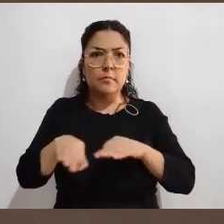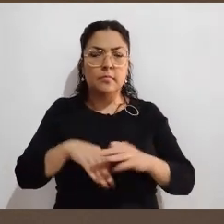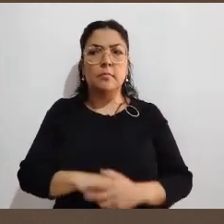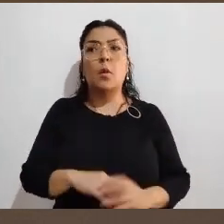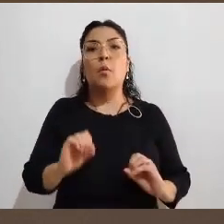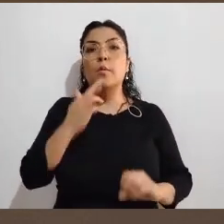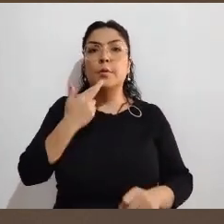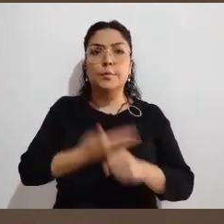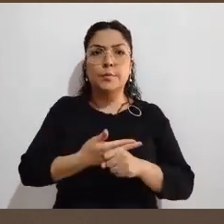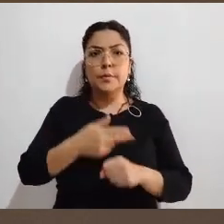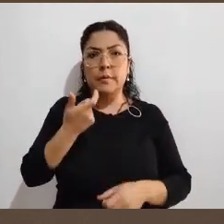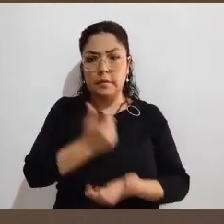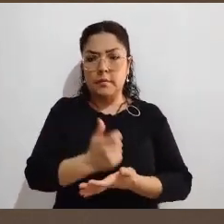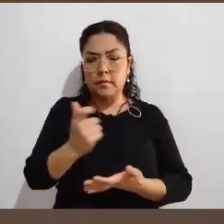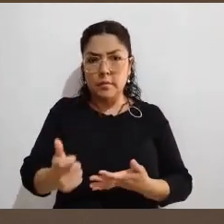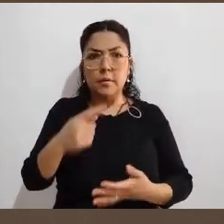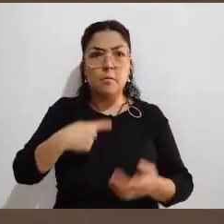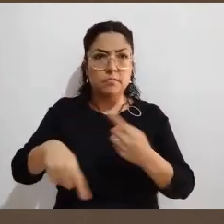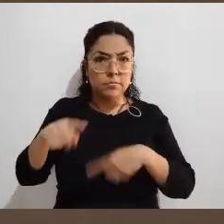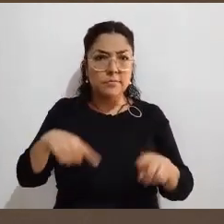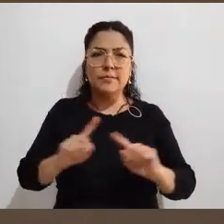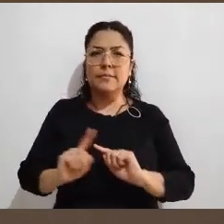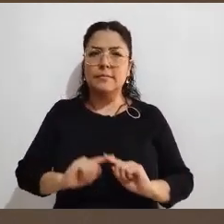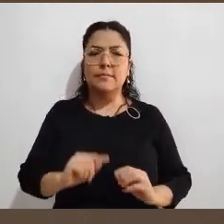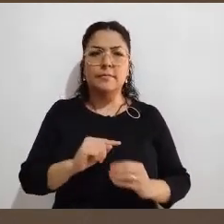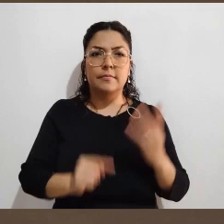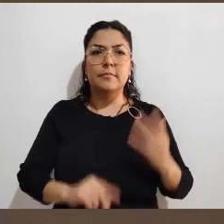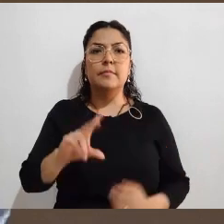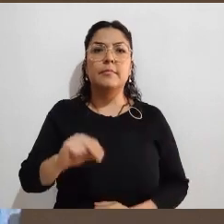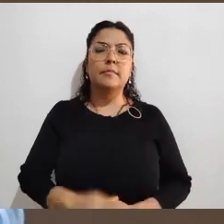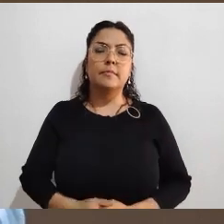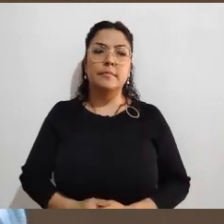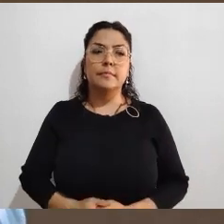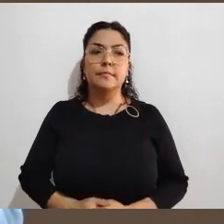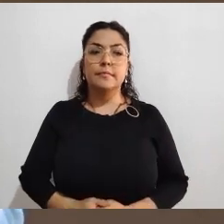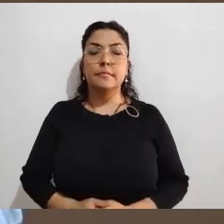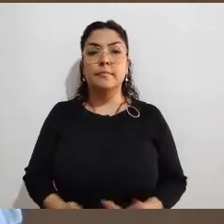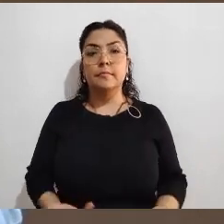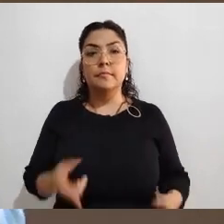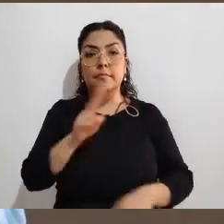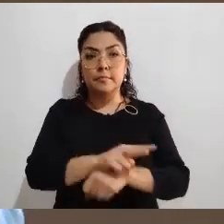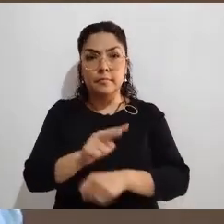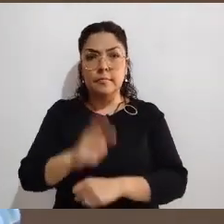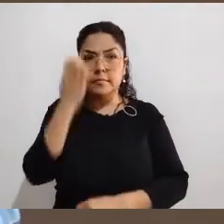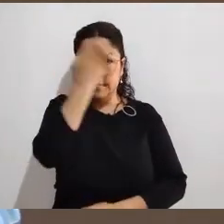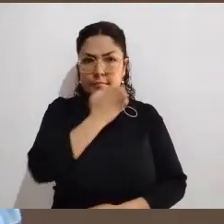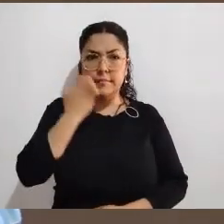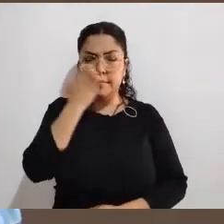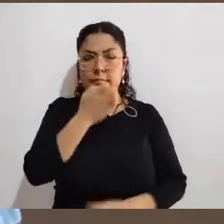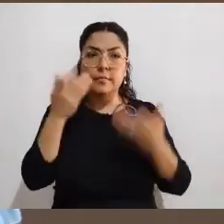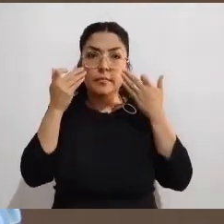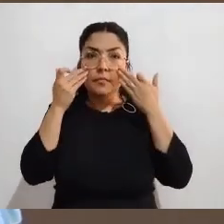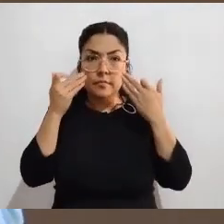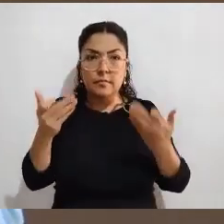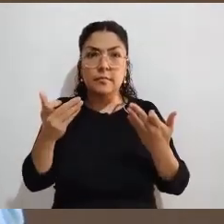programas sociales, ni ser persona operadora de programas sociales. ¿Qué tenemos que hacer para poder ser observadora electoral?